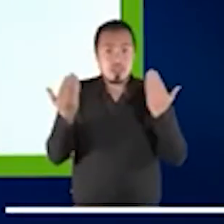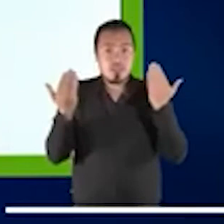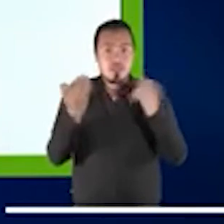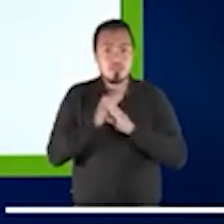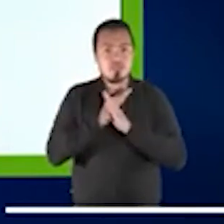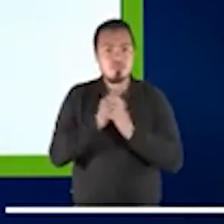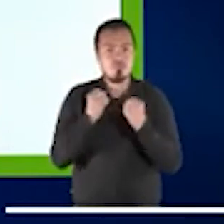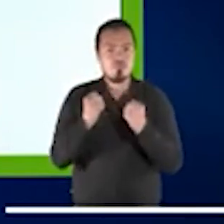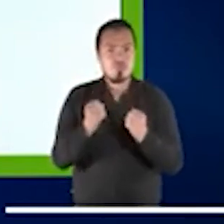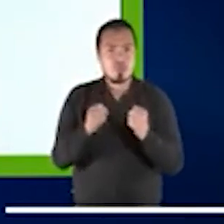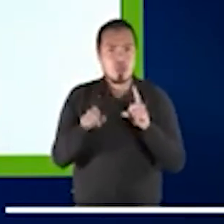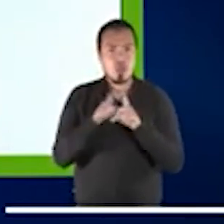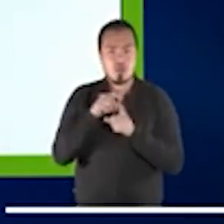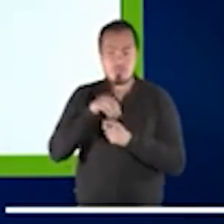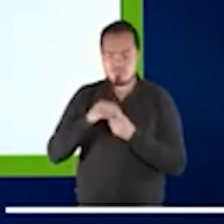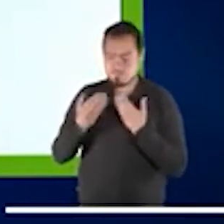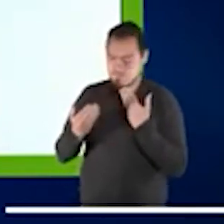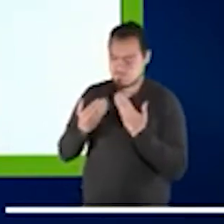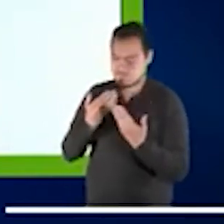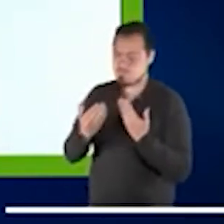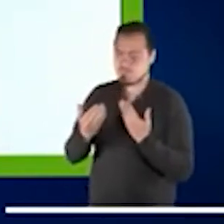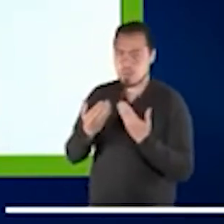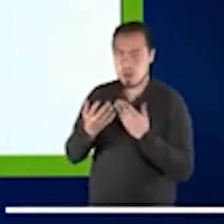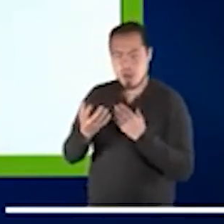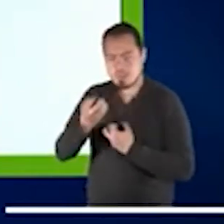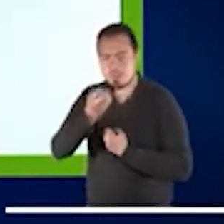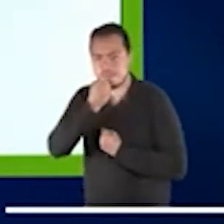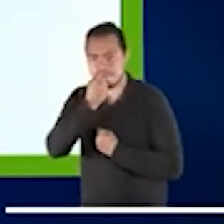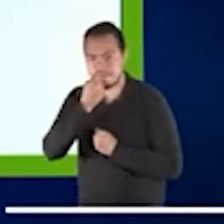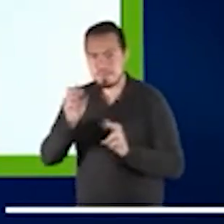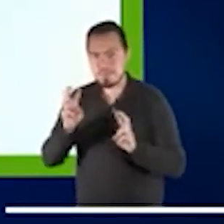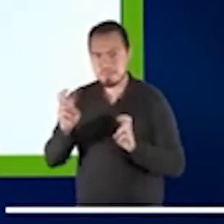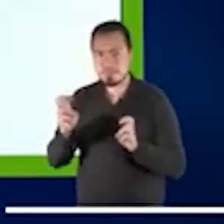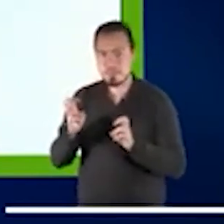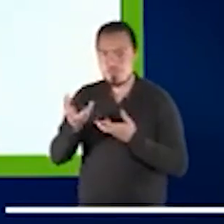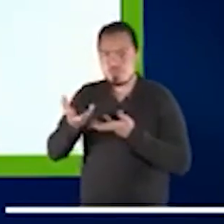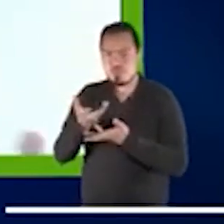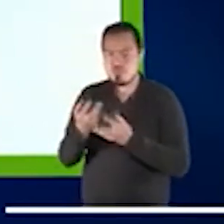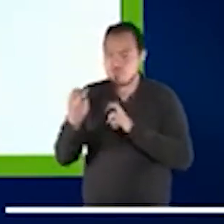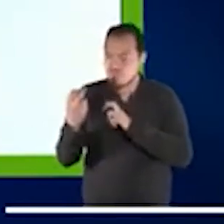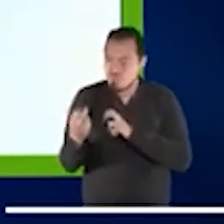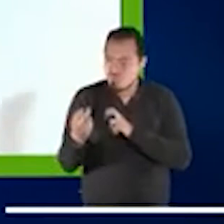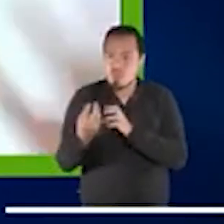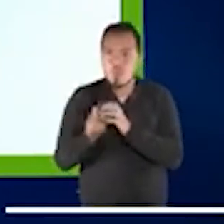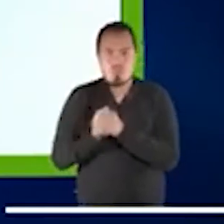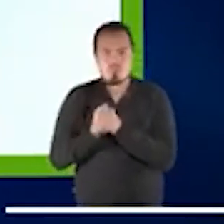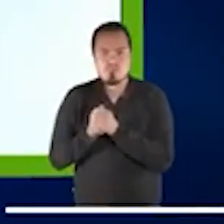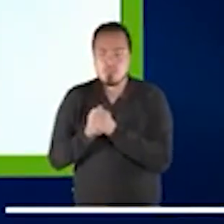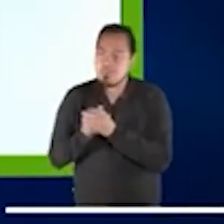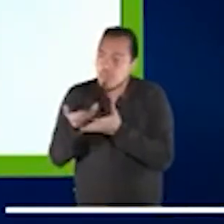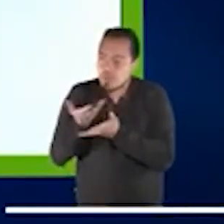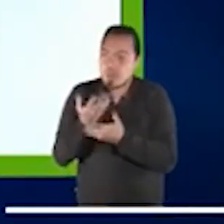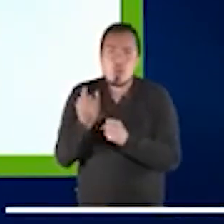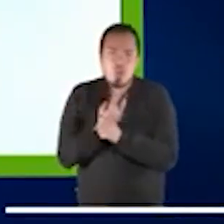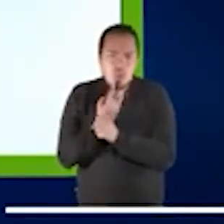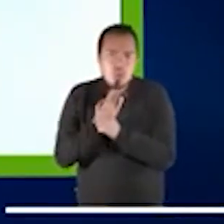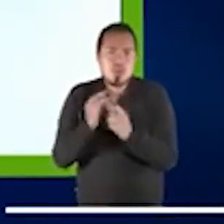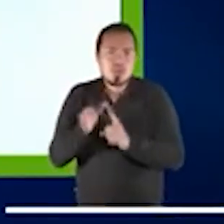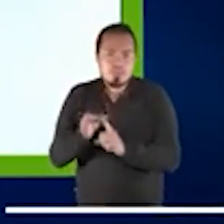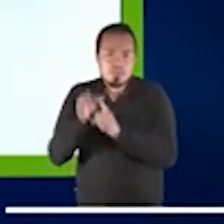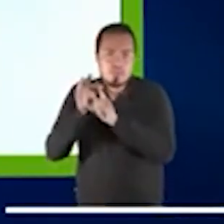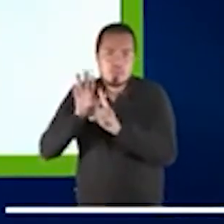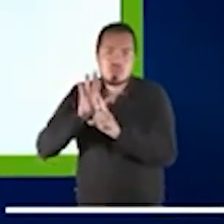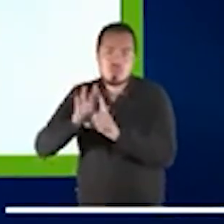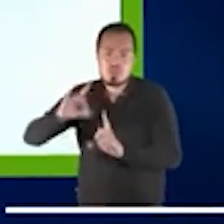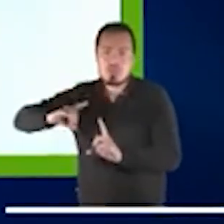confidencialidad y la privacidad, también utilizando plataformas online como Zoom, por ejemplo. Sabemos que tuvimos unos problemas en